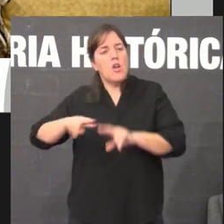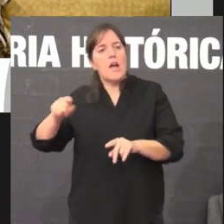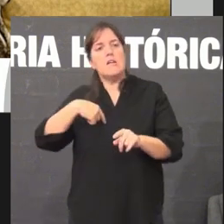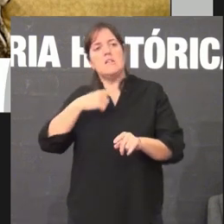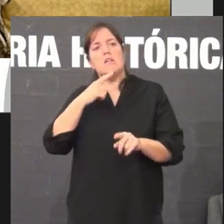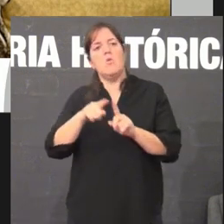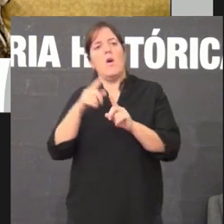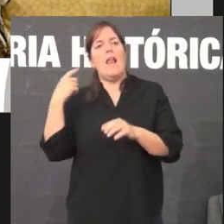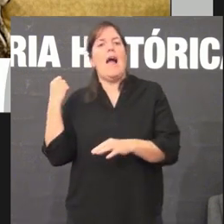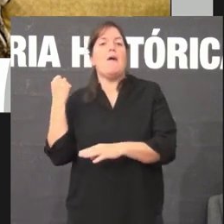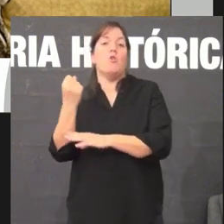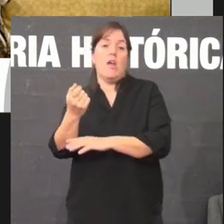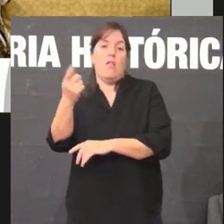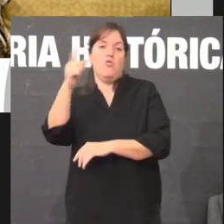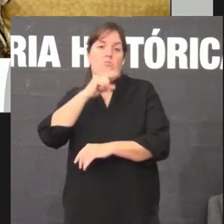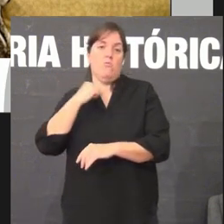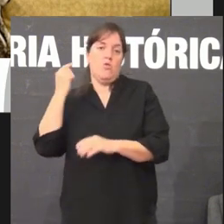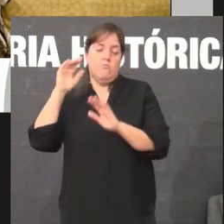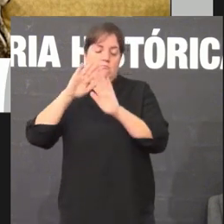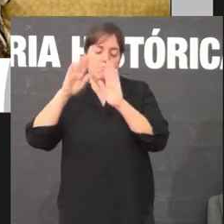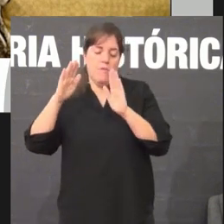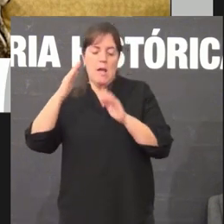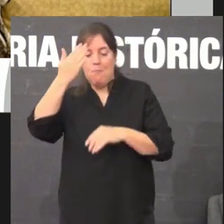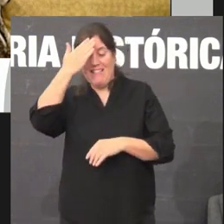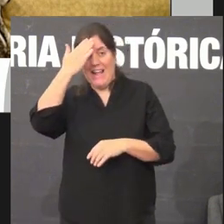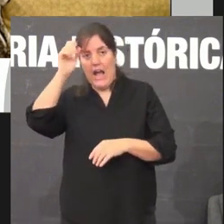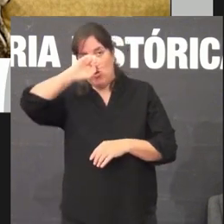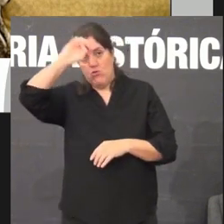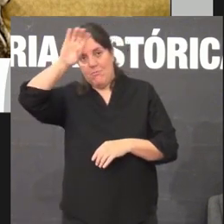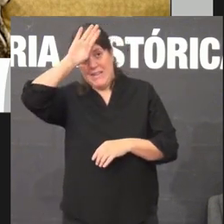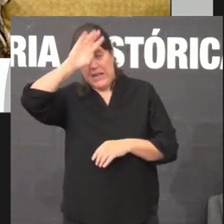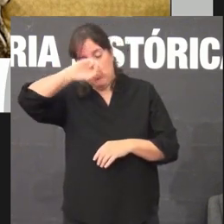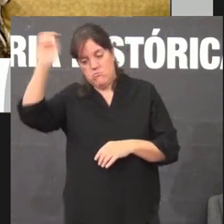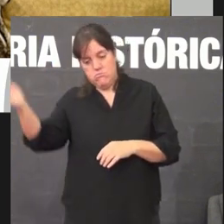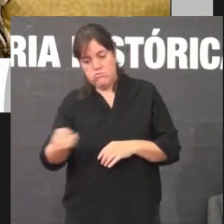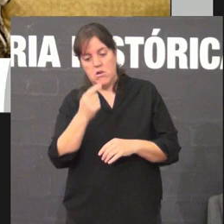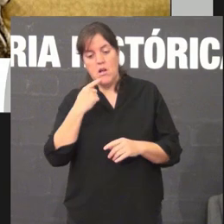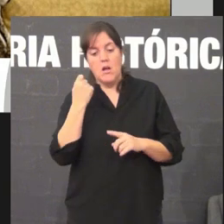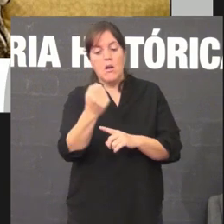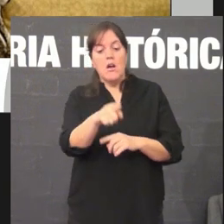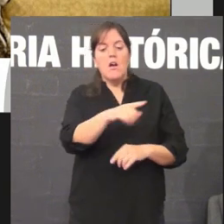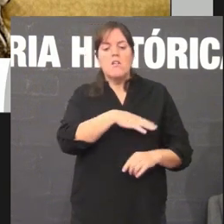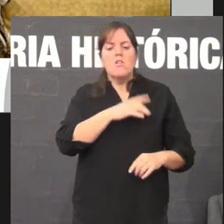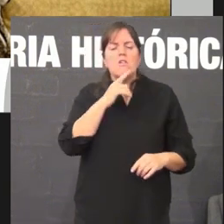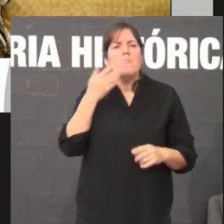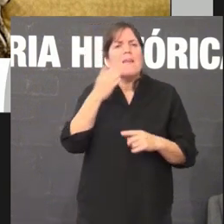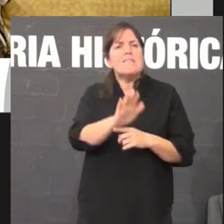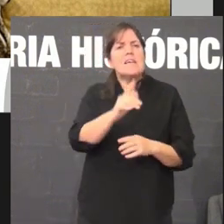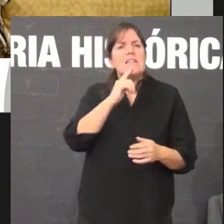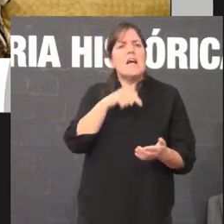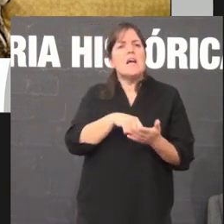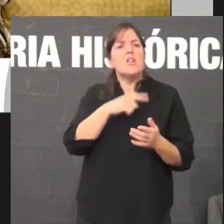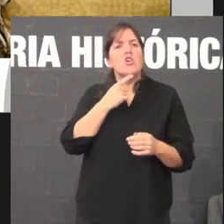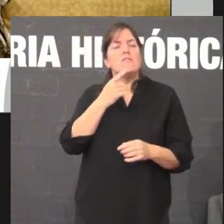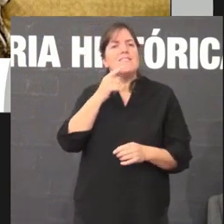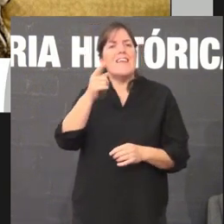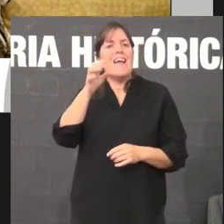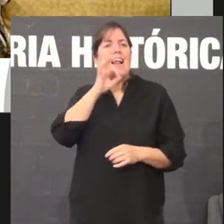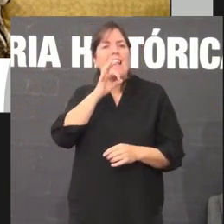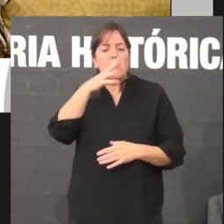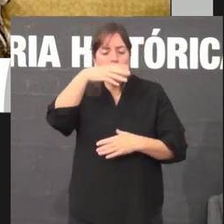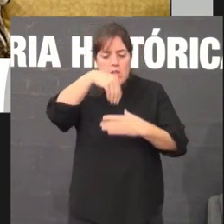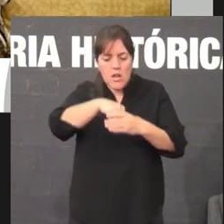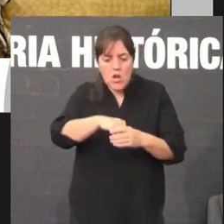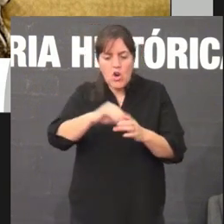é a primeira sesión que participa o Estado español nunha conferencia internacional na UNESCO. E aí, entre o galeguismo do interior e o